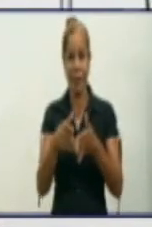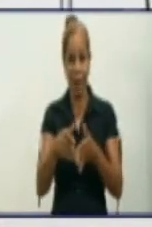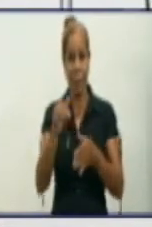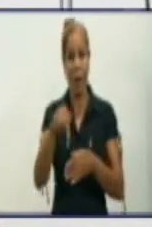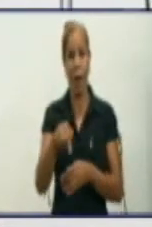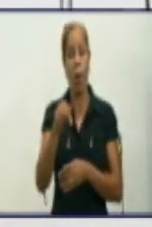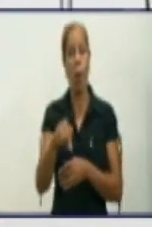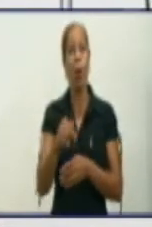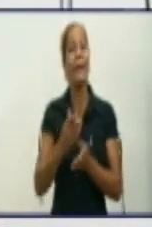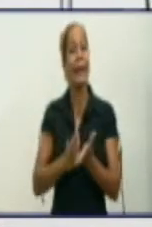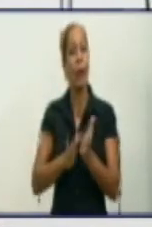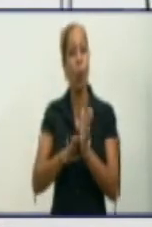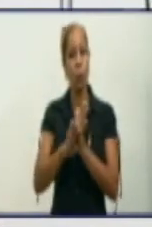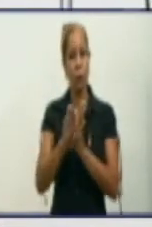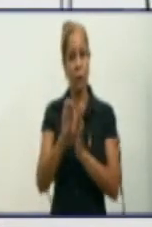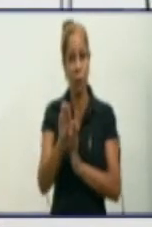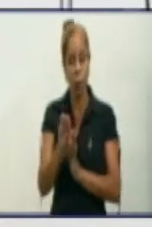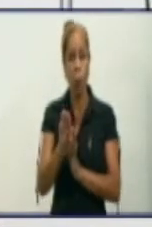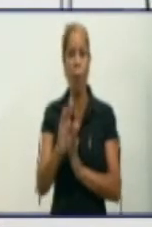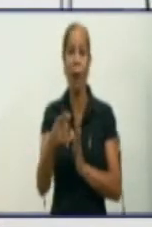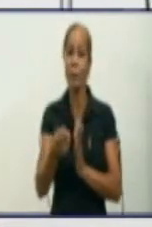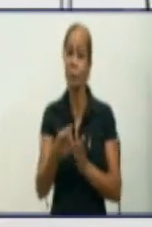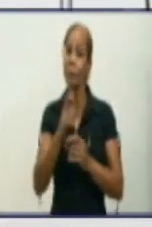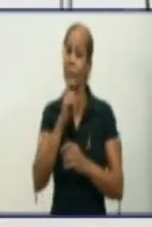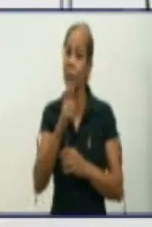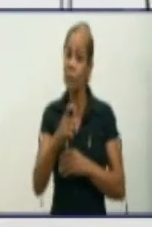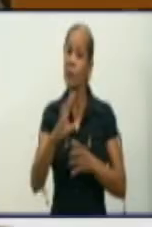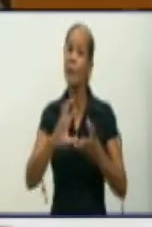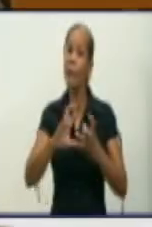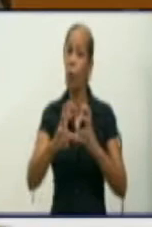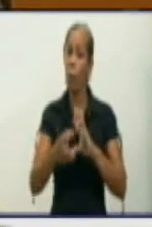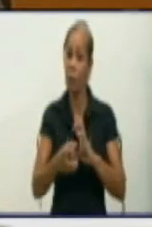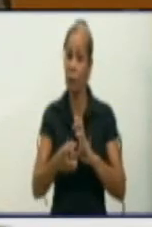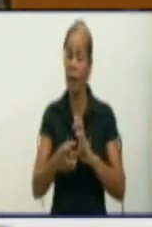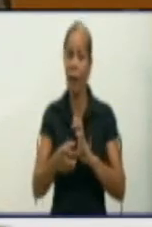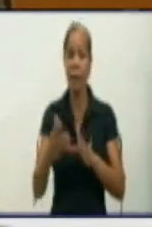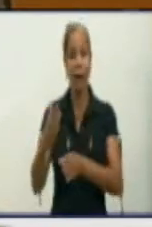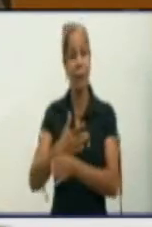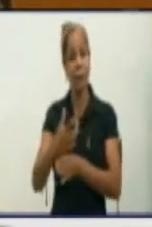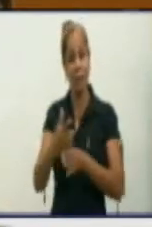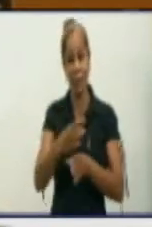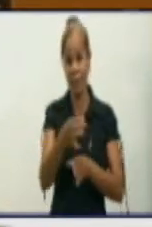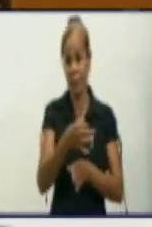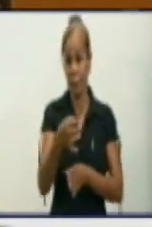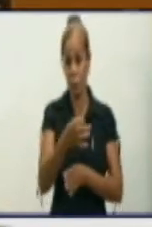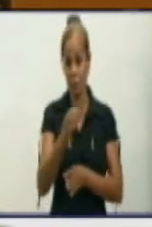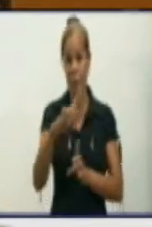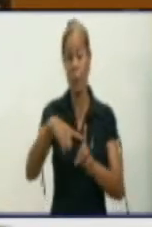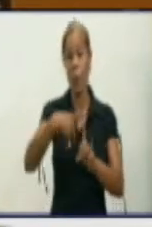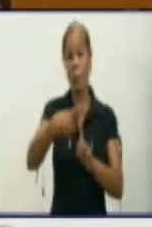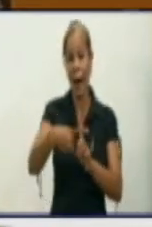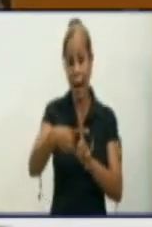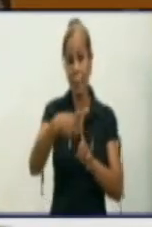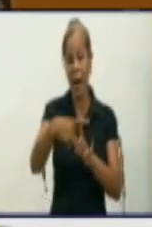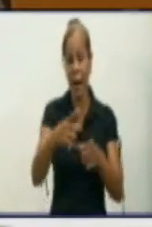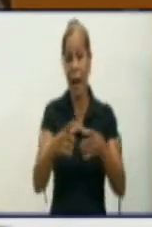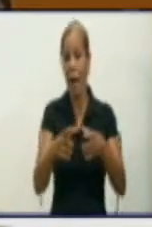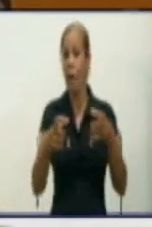que continúa siendo complicada, continúa la dispersión, como ven la gran mayoría de los municipios hoy está reportando.